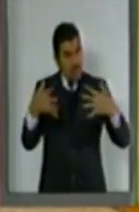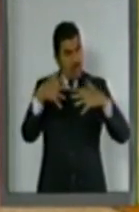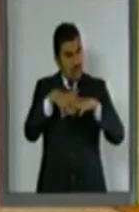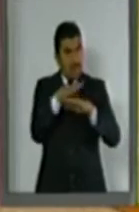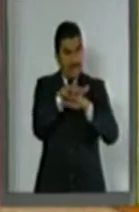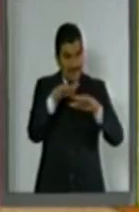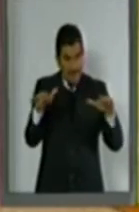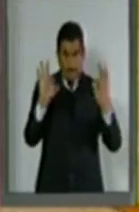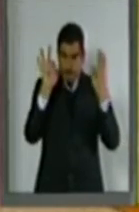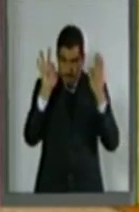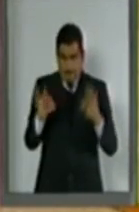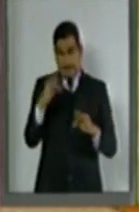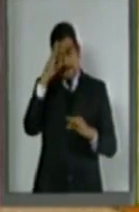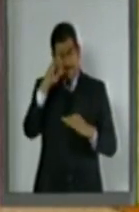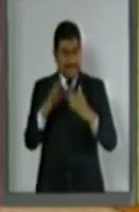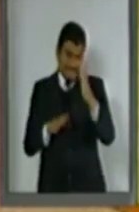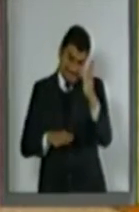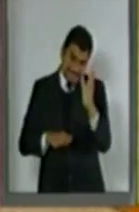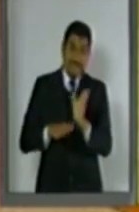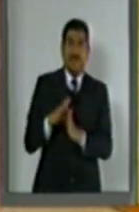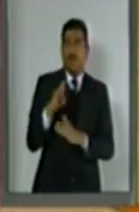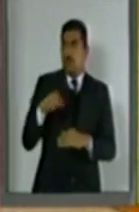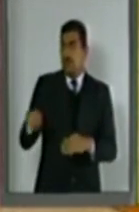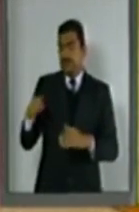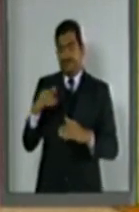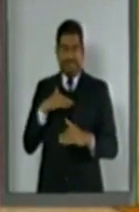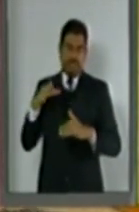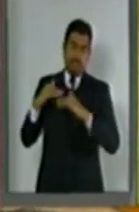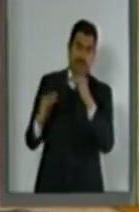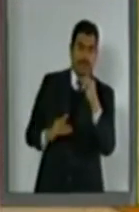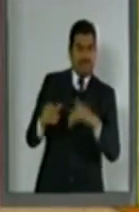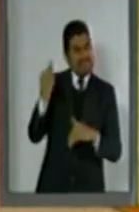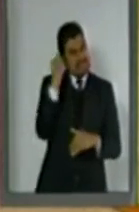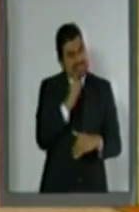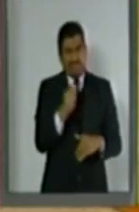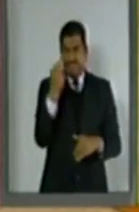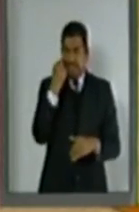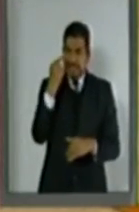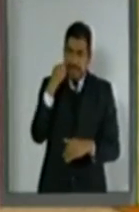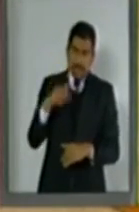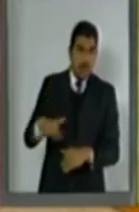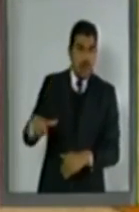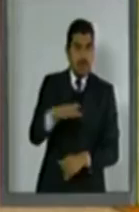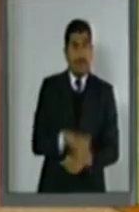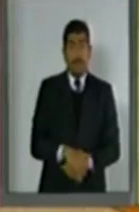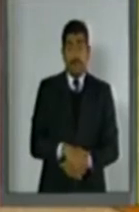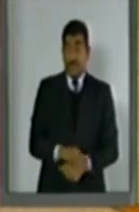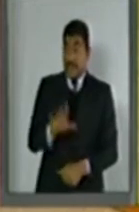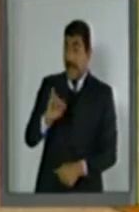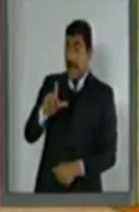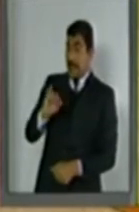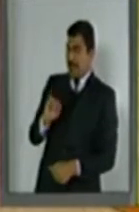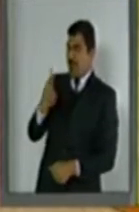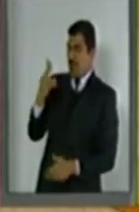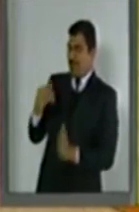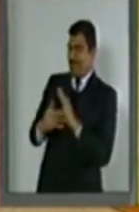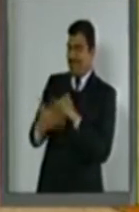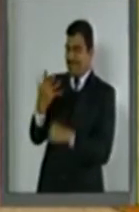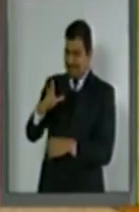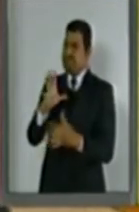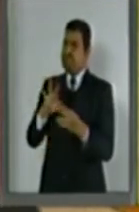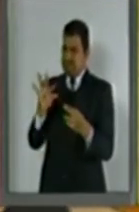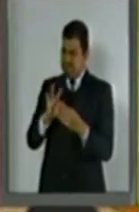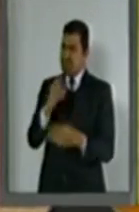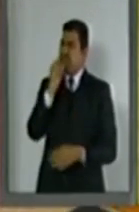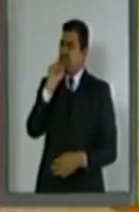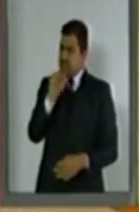para superar la adversidad e inequidad a la que están expuestos. La Enadis 2010, también